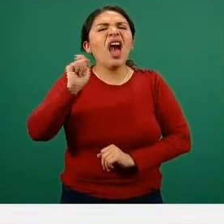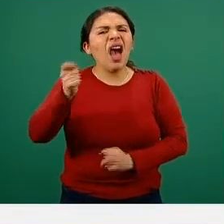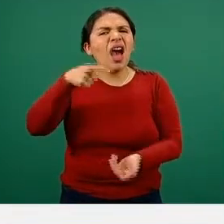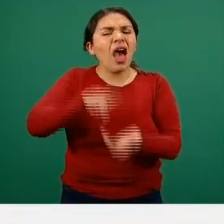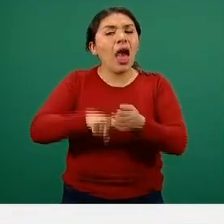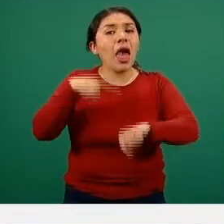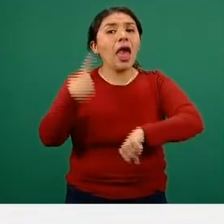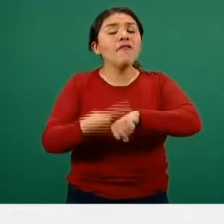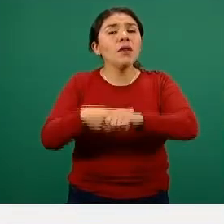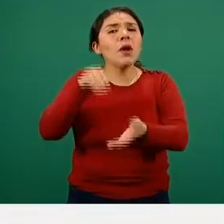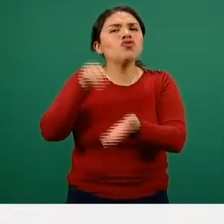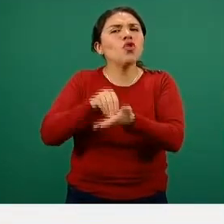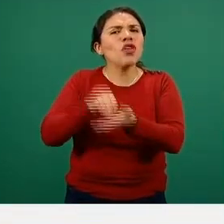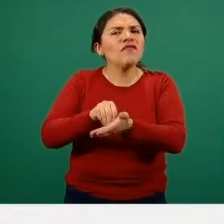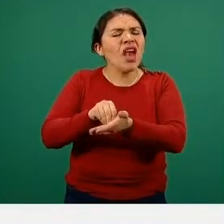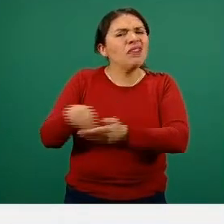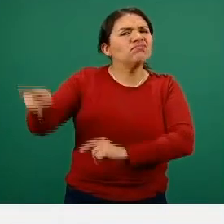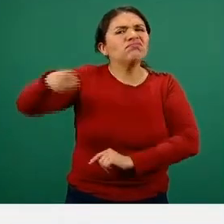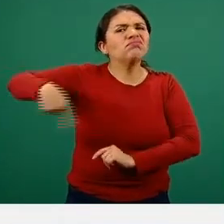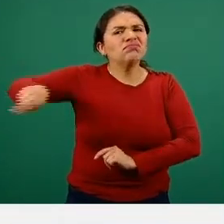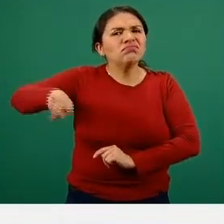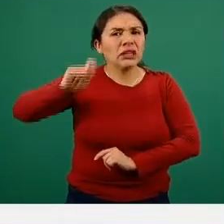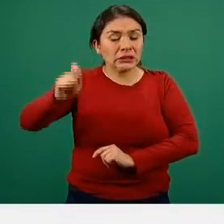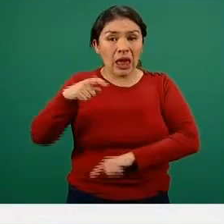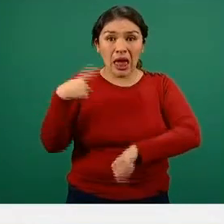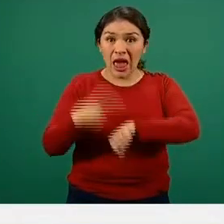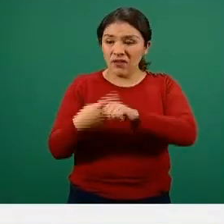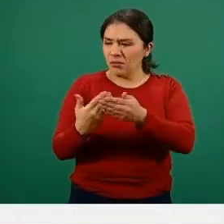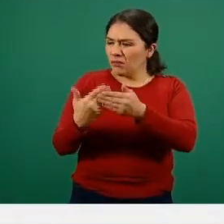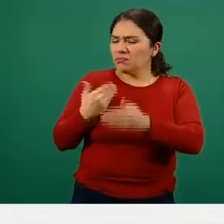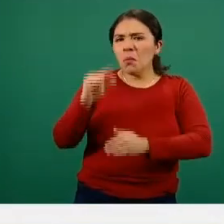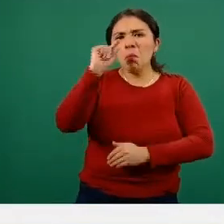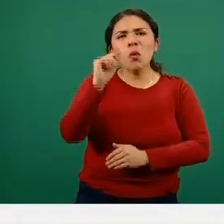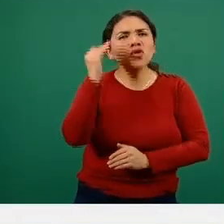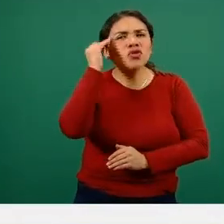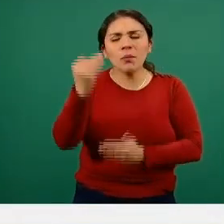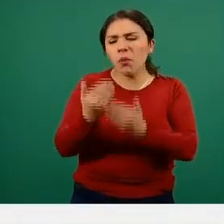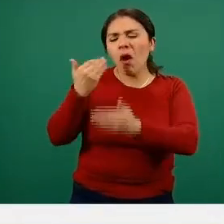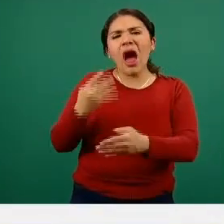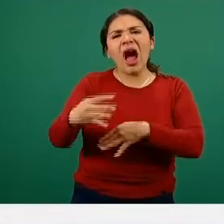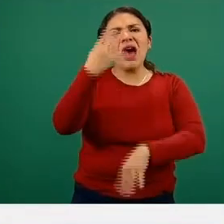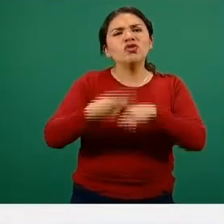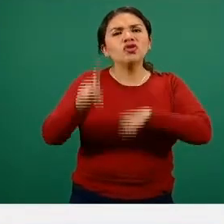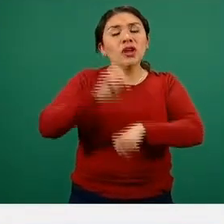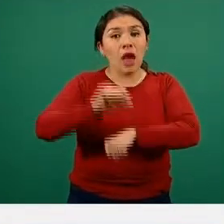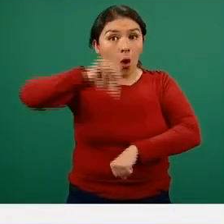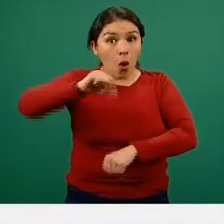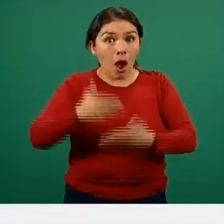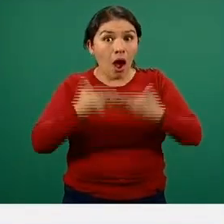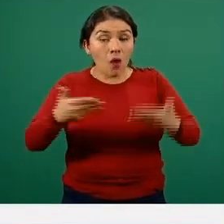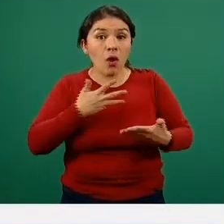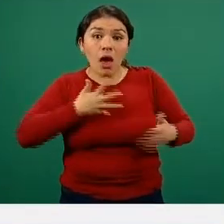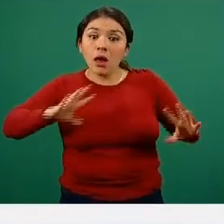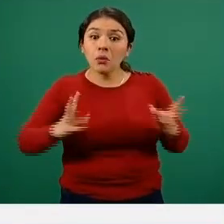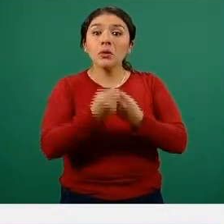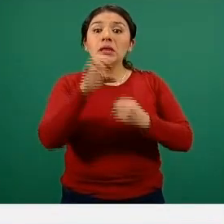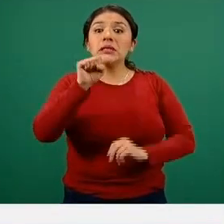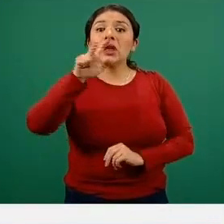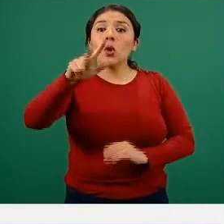representan la epidemia activa, las personas que han enfermado en los últimos 14 días. Para el corte de hoy son 68 mil